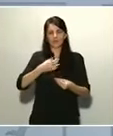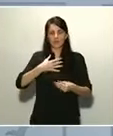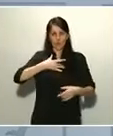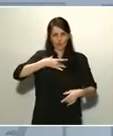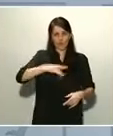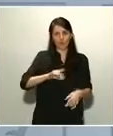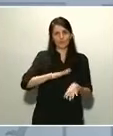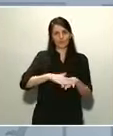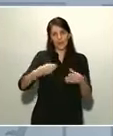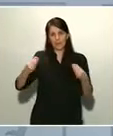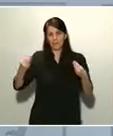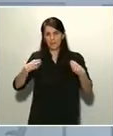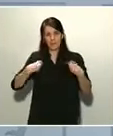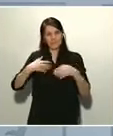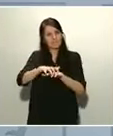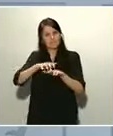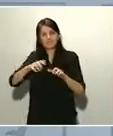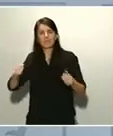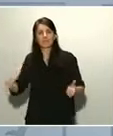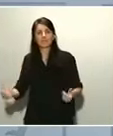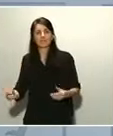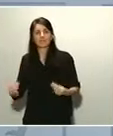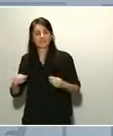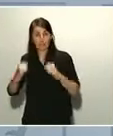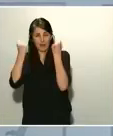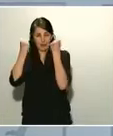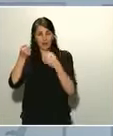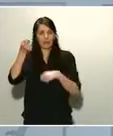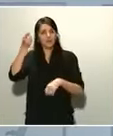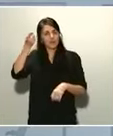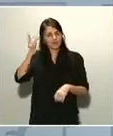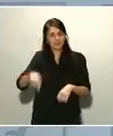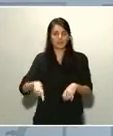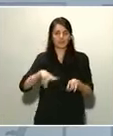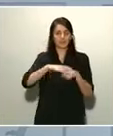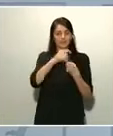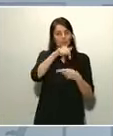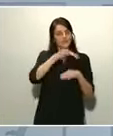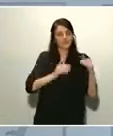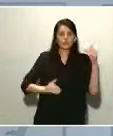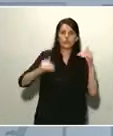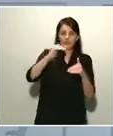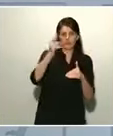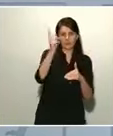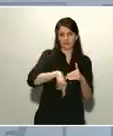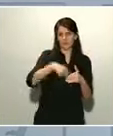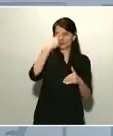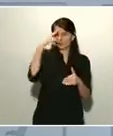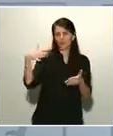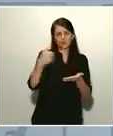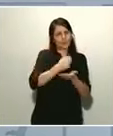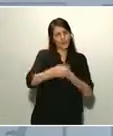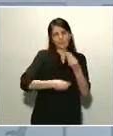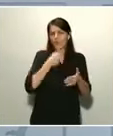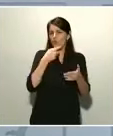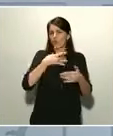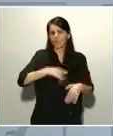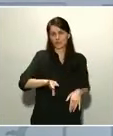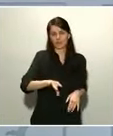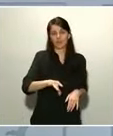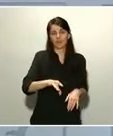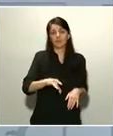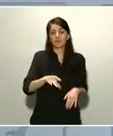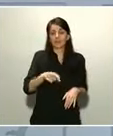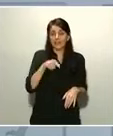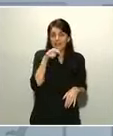y para cortar el tiempo que dure esta situación de excepcionalidad. Y eso para muchas personas, para la mayoría, se